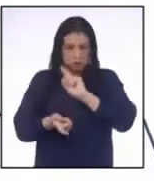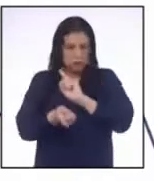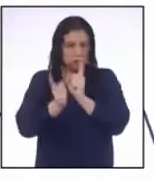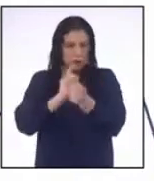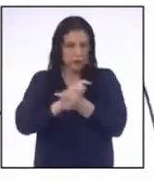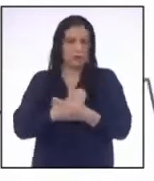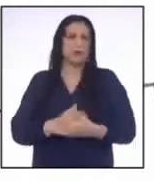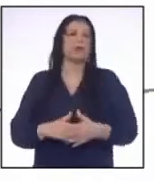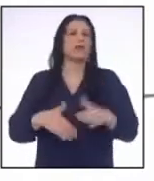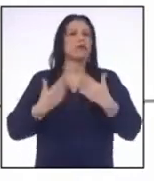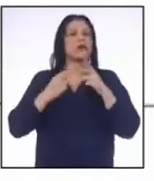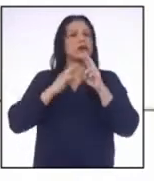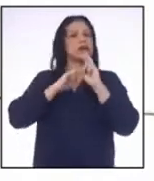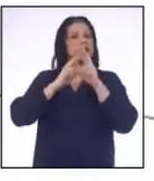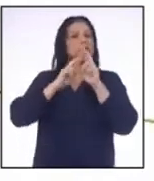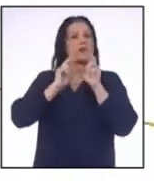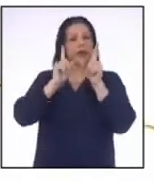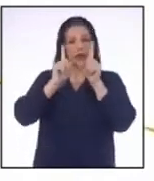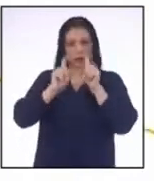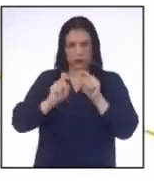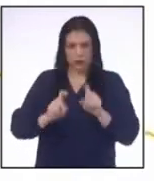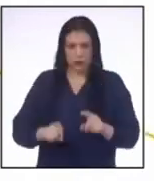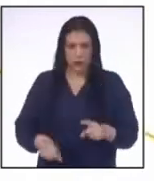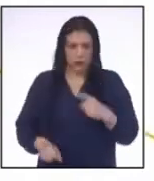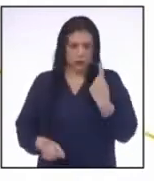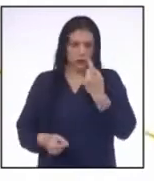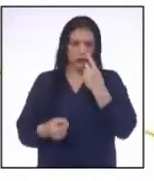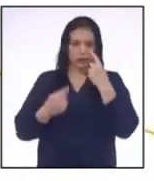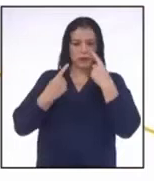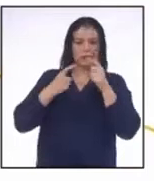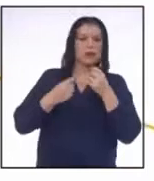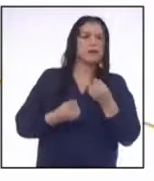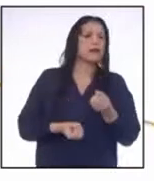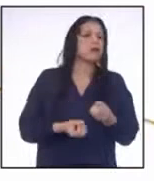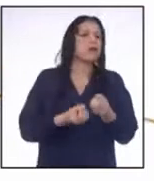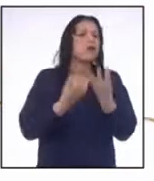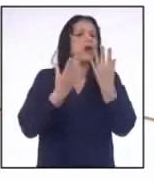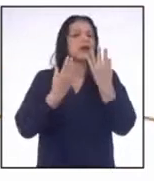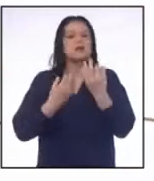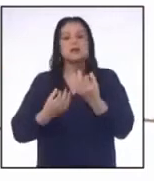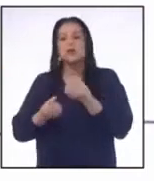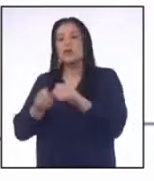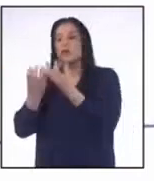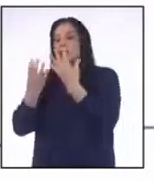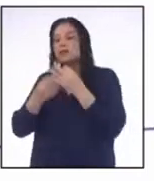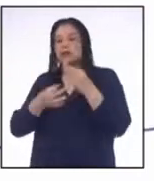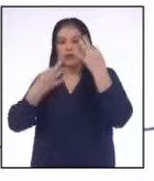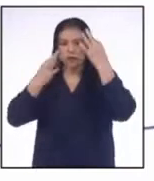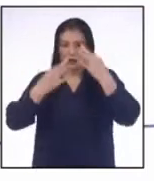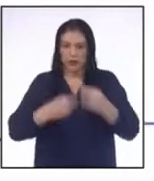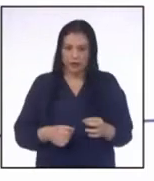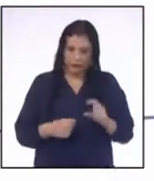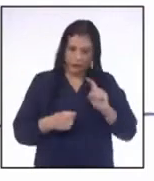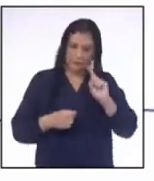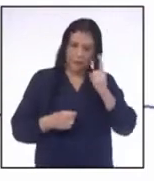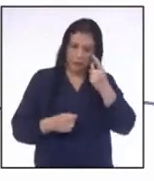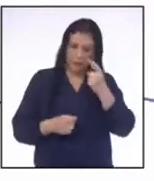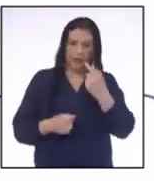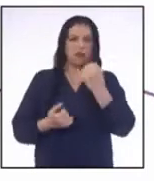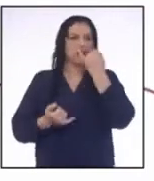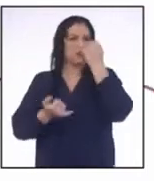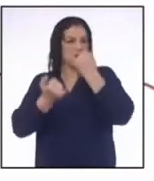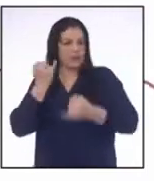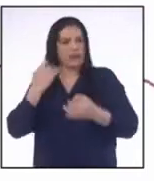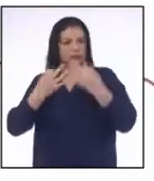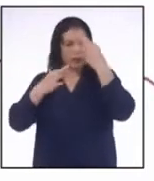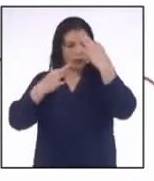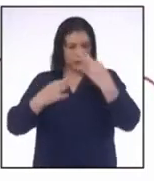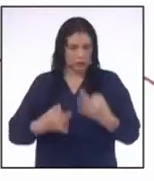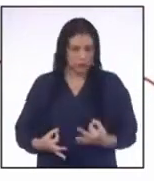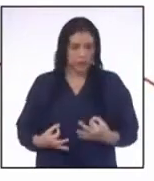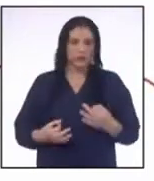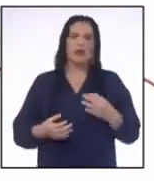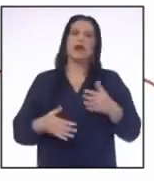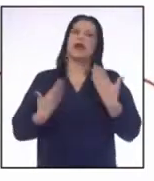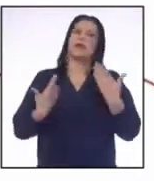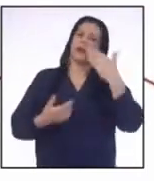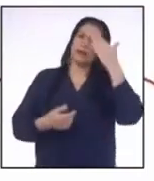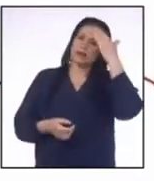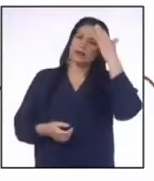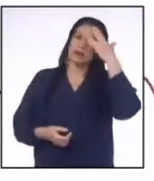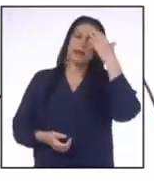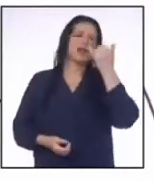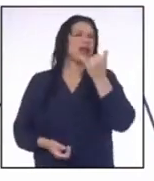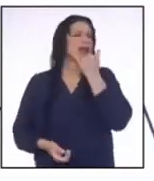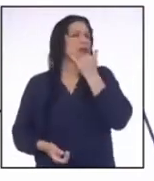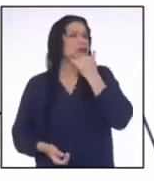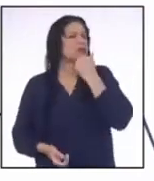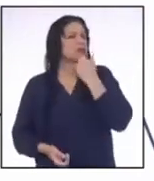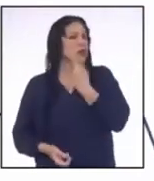Para responder a las preguntas Solo vas a ver las diferencias presupuestales entre la diferencia inicial y la diferencia final de los presupuestos Para determinar